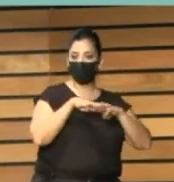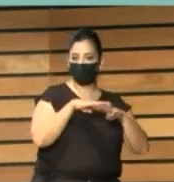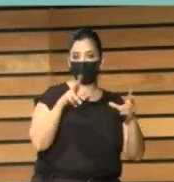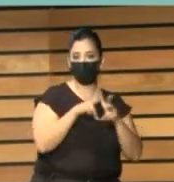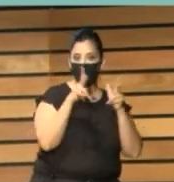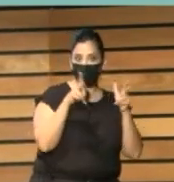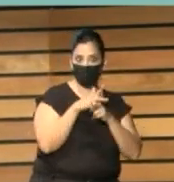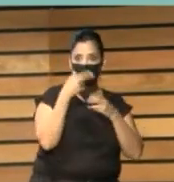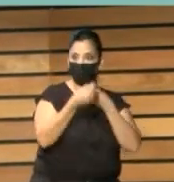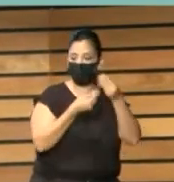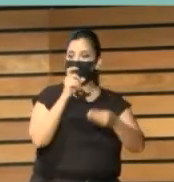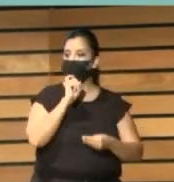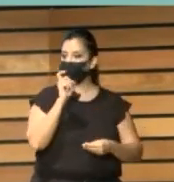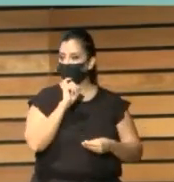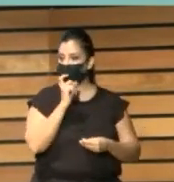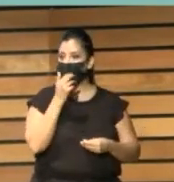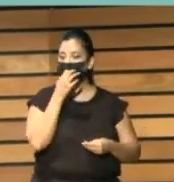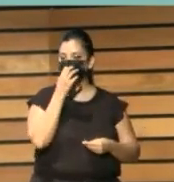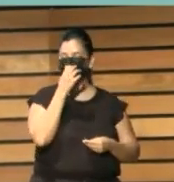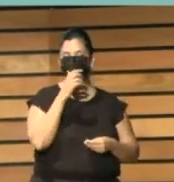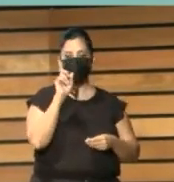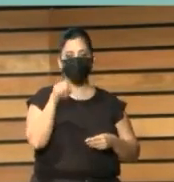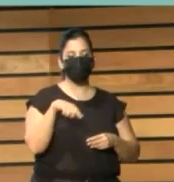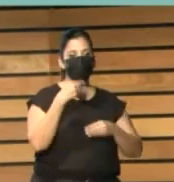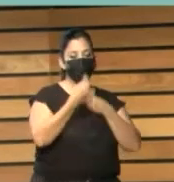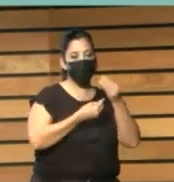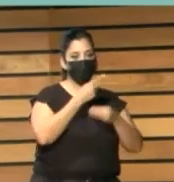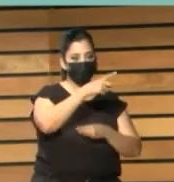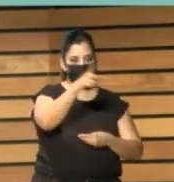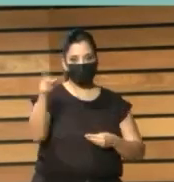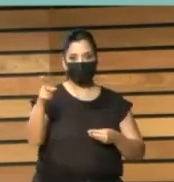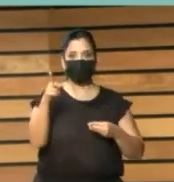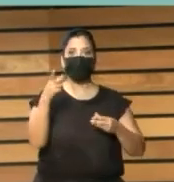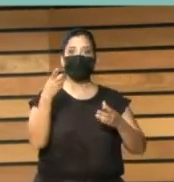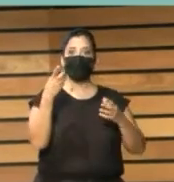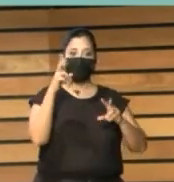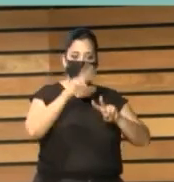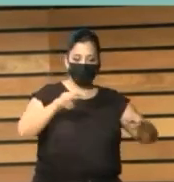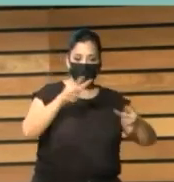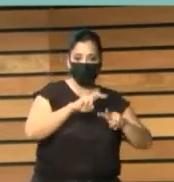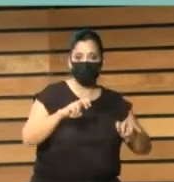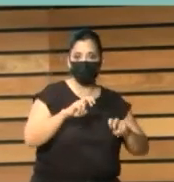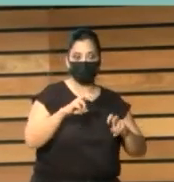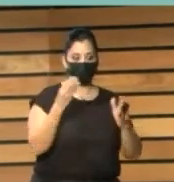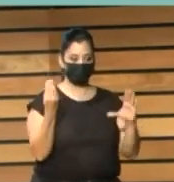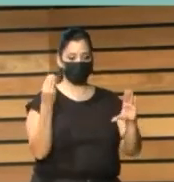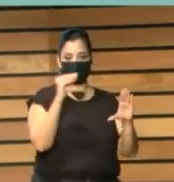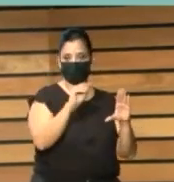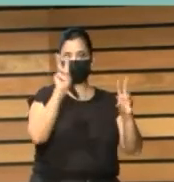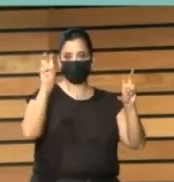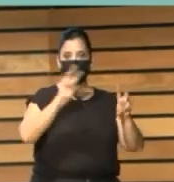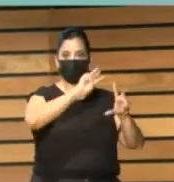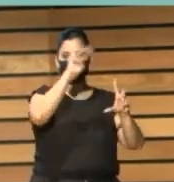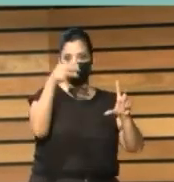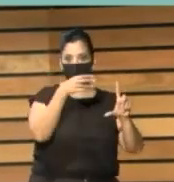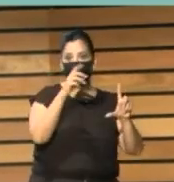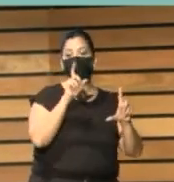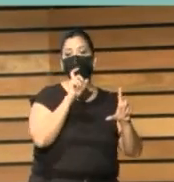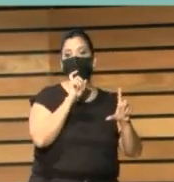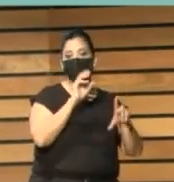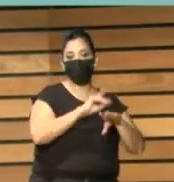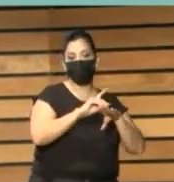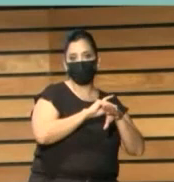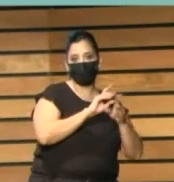los primeros en usar en cómo los estudios que se estaban realizando sobre sitios web y cómo se podían transformar